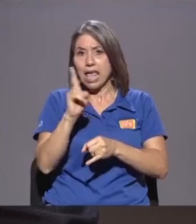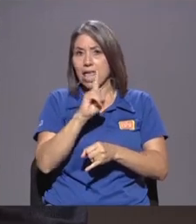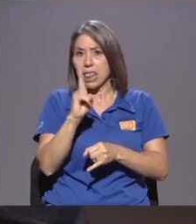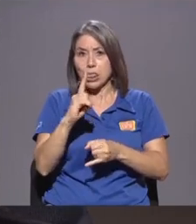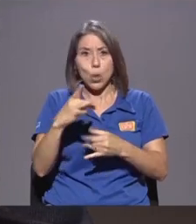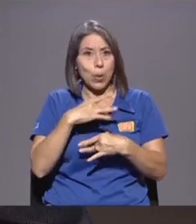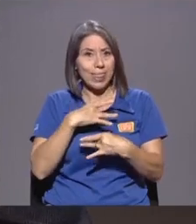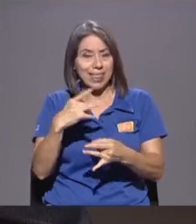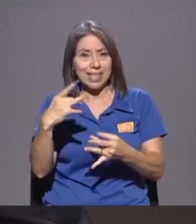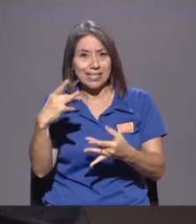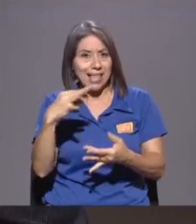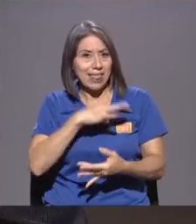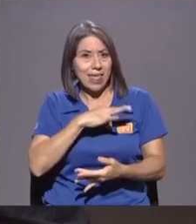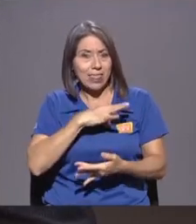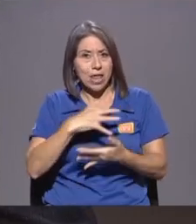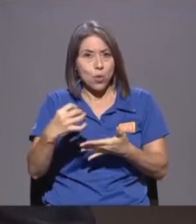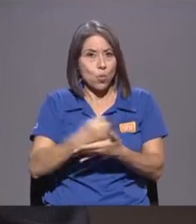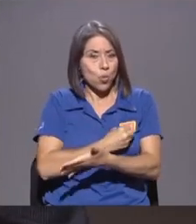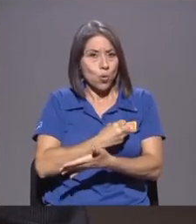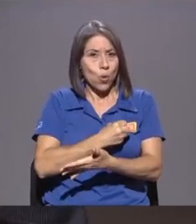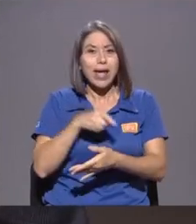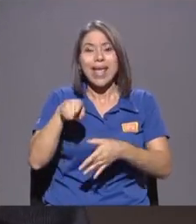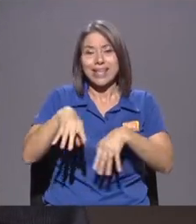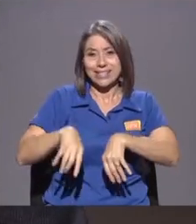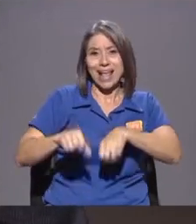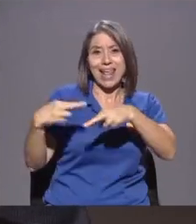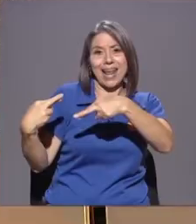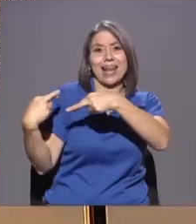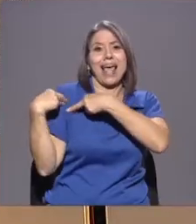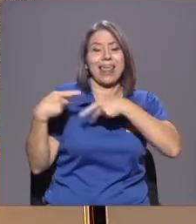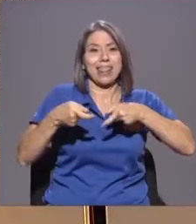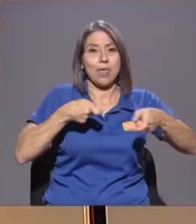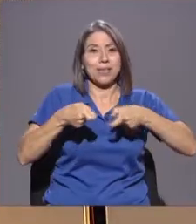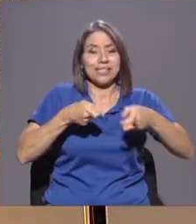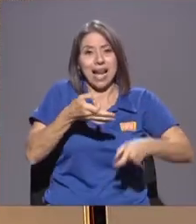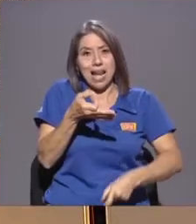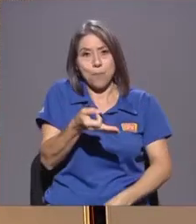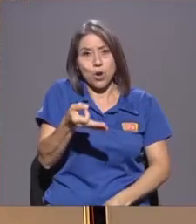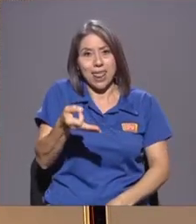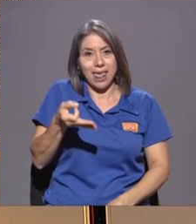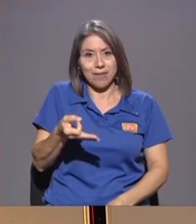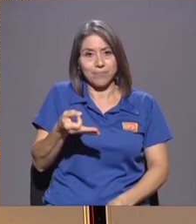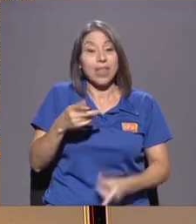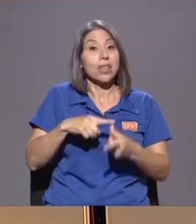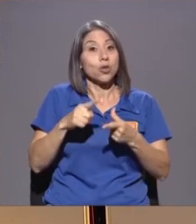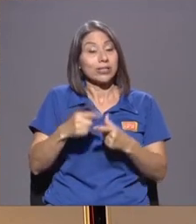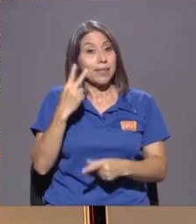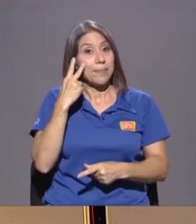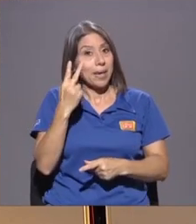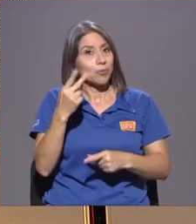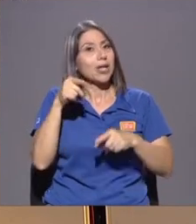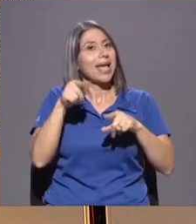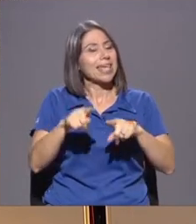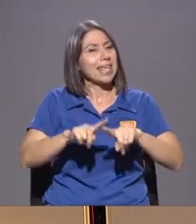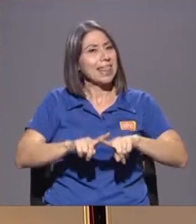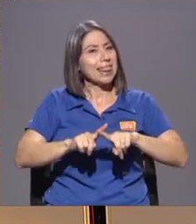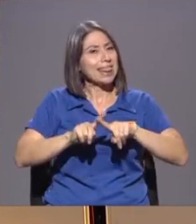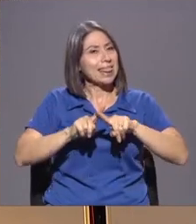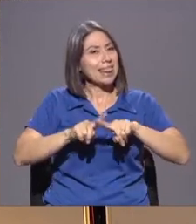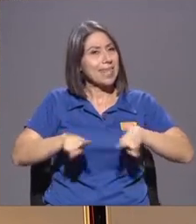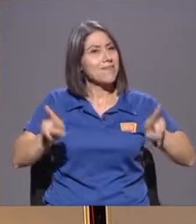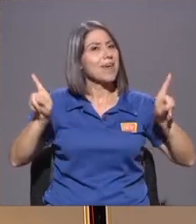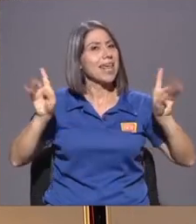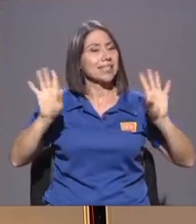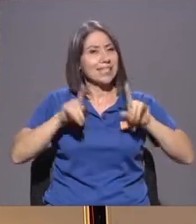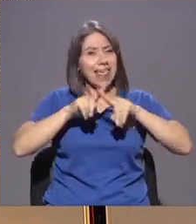Que sería la encargada De administrar La moneda Entonces Vemos aquí Hay una gran diferencia Con respecto a